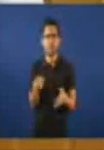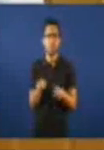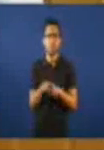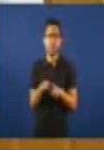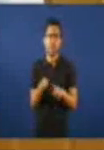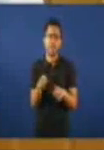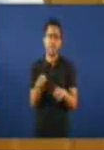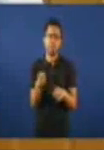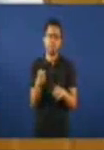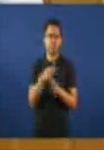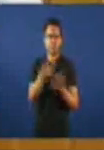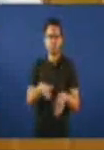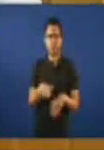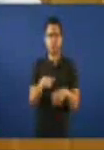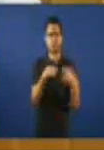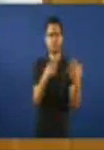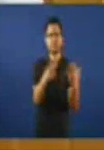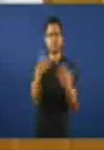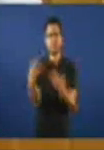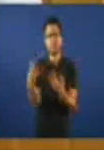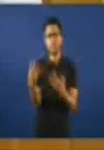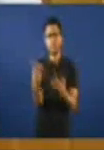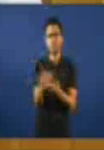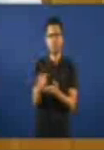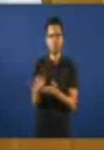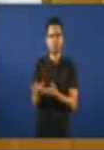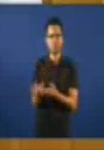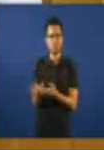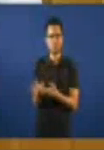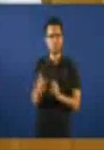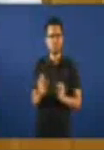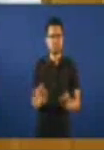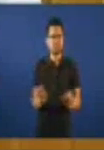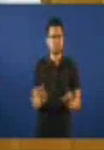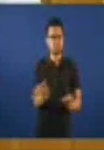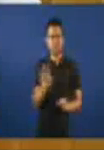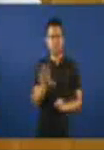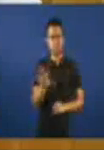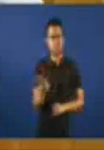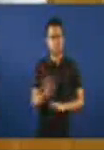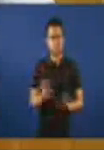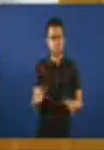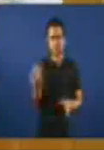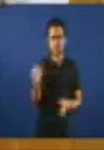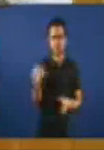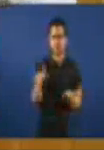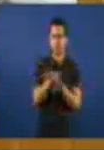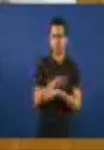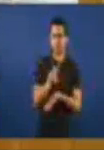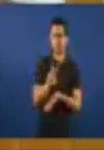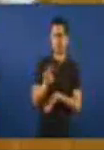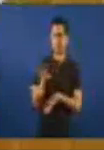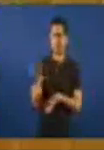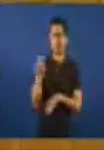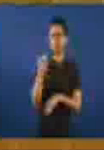Así, dun golpe, na noite do 24 de Xollo. E todo o que está